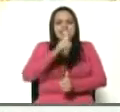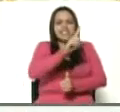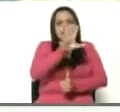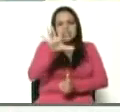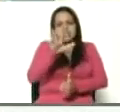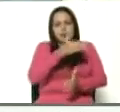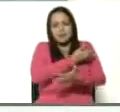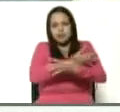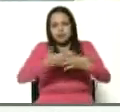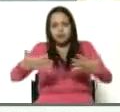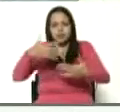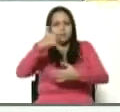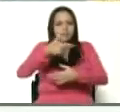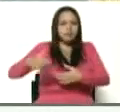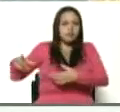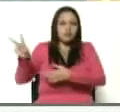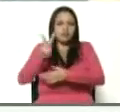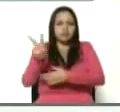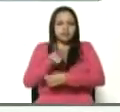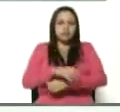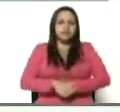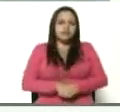millones de venezolanos y venezolanas.